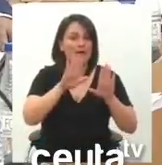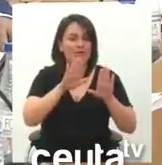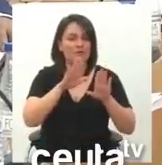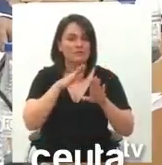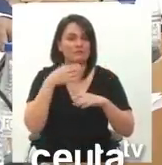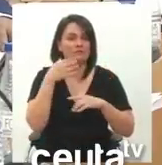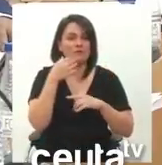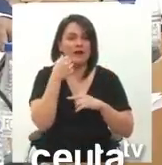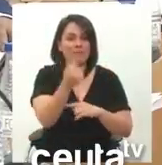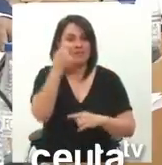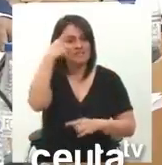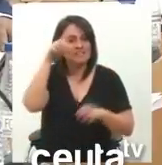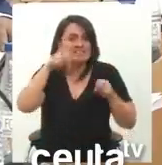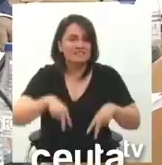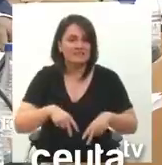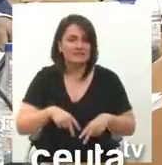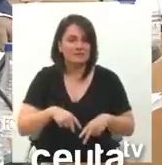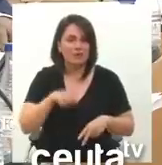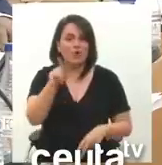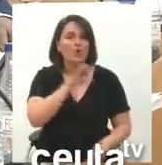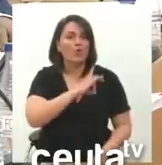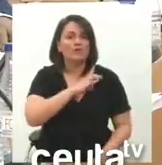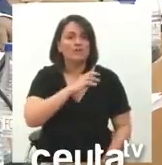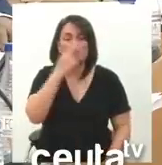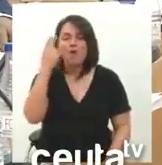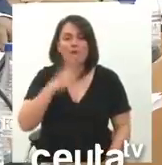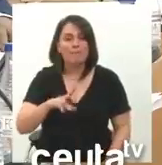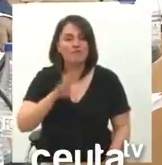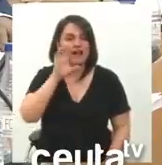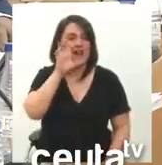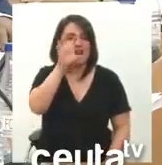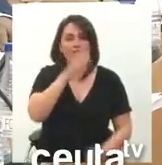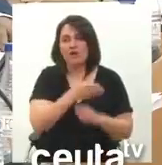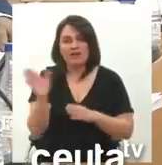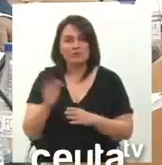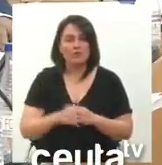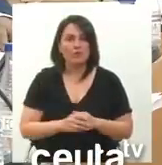el resto de la nación? ¿A usted le vale con una promesa sobre la frontera de Ceuta?